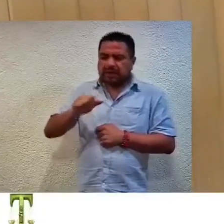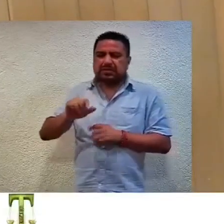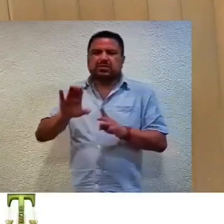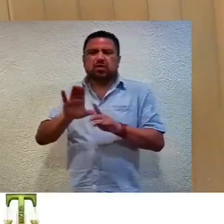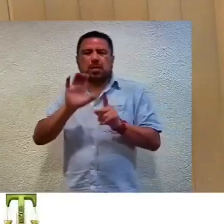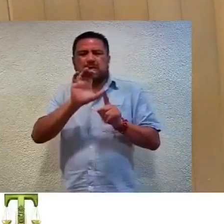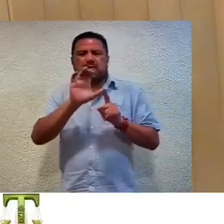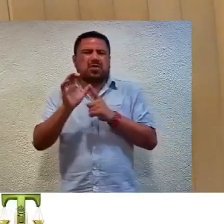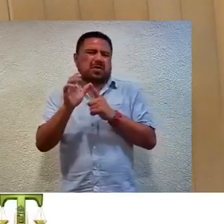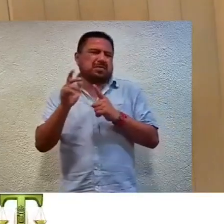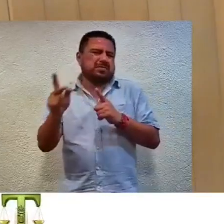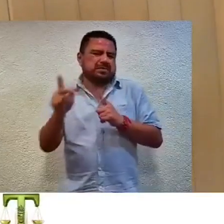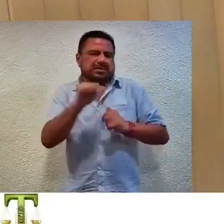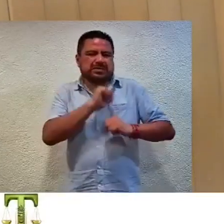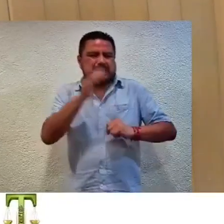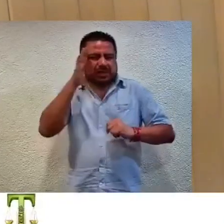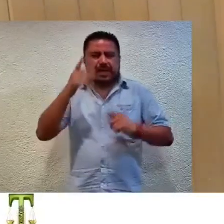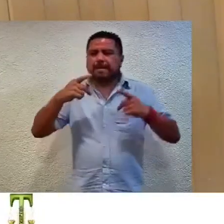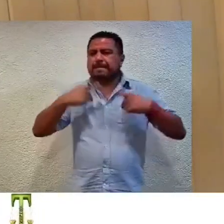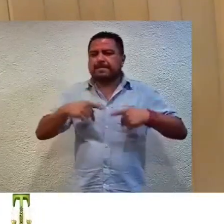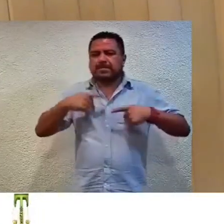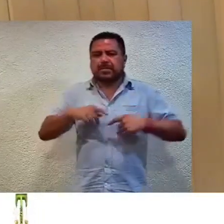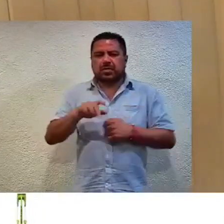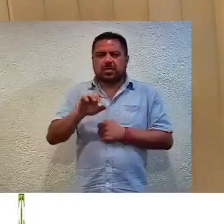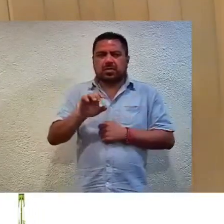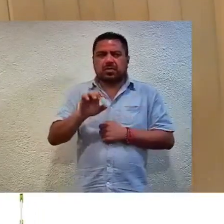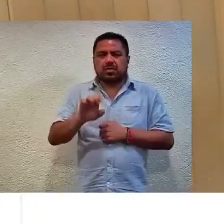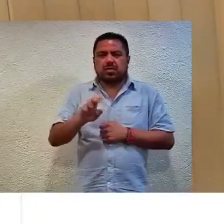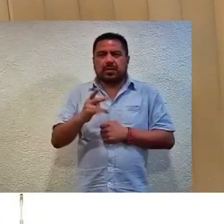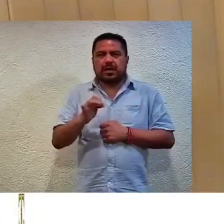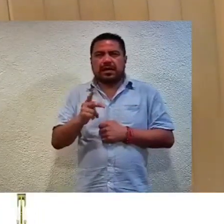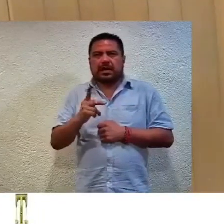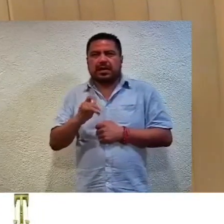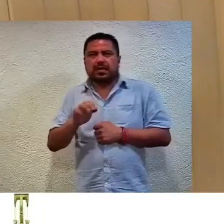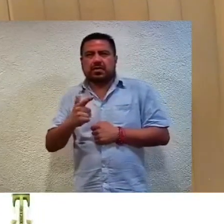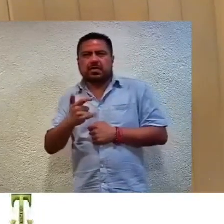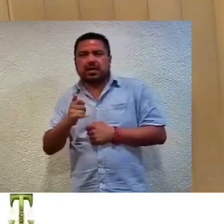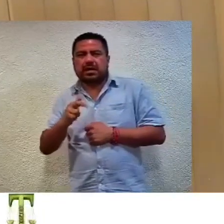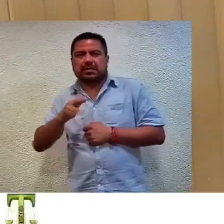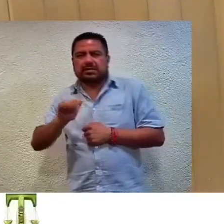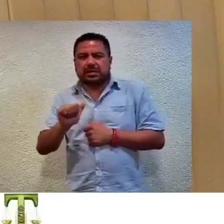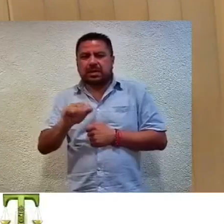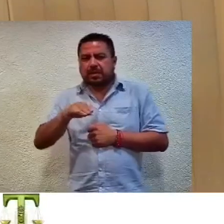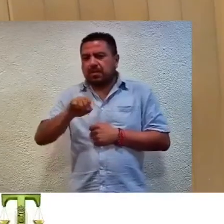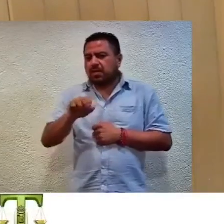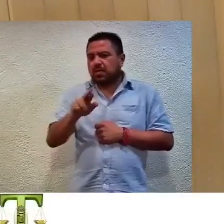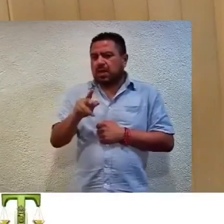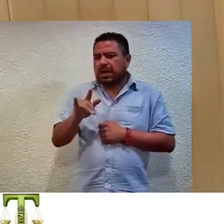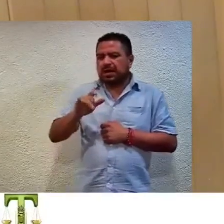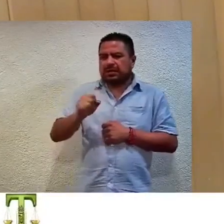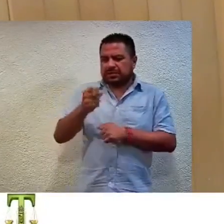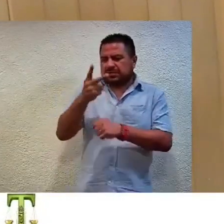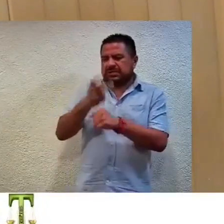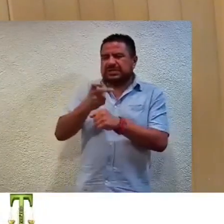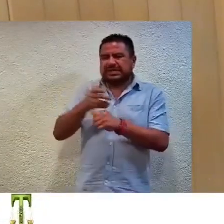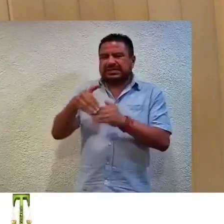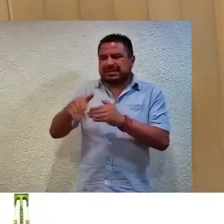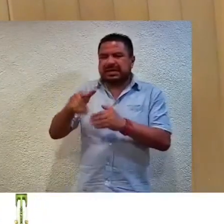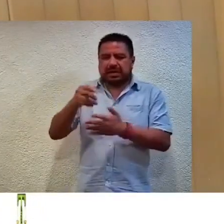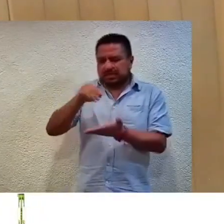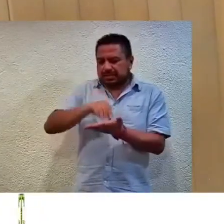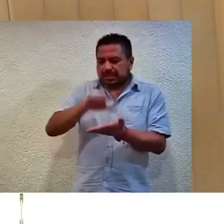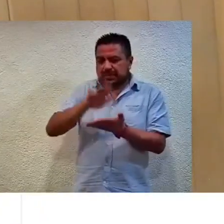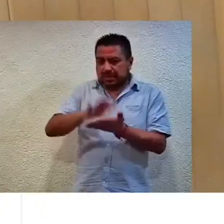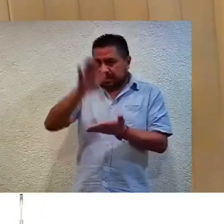propietaria y al ciudadano Ubiliado García Morales como suplente por el periodo que fijó la Asamblea